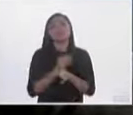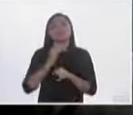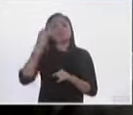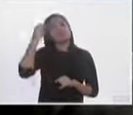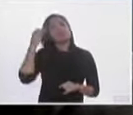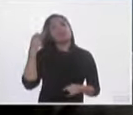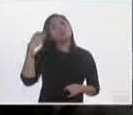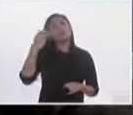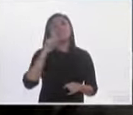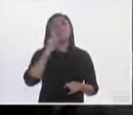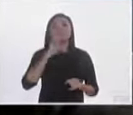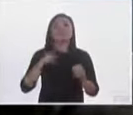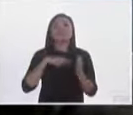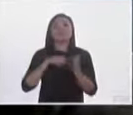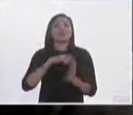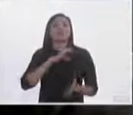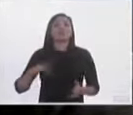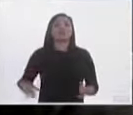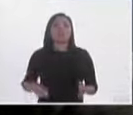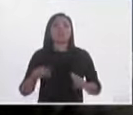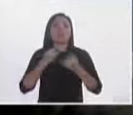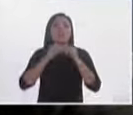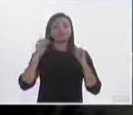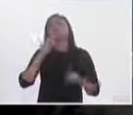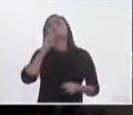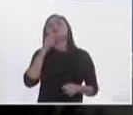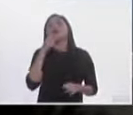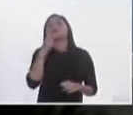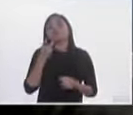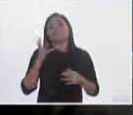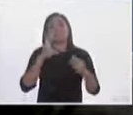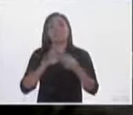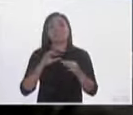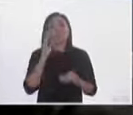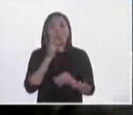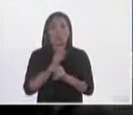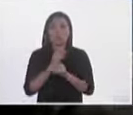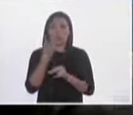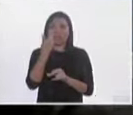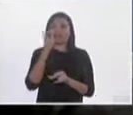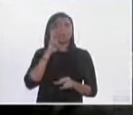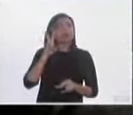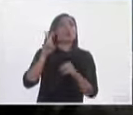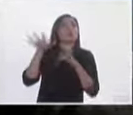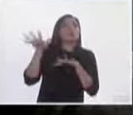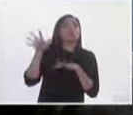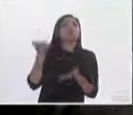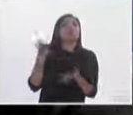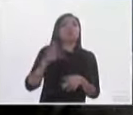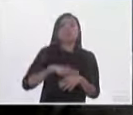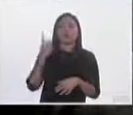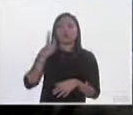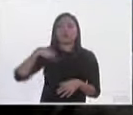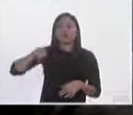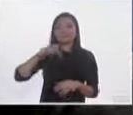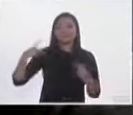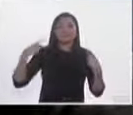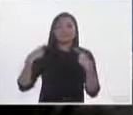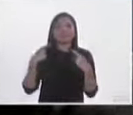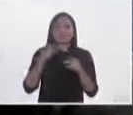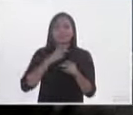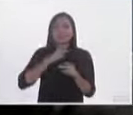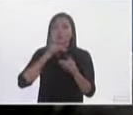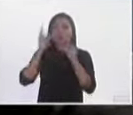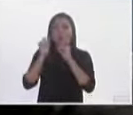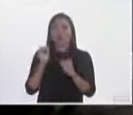candidaturas independientes y eso quizá explica, digamos, esta notoriedad de los individuos que están ahora